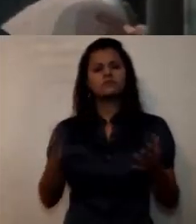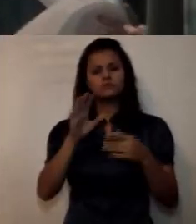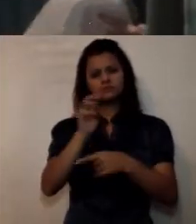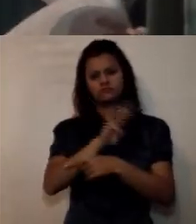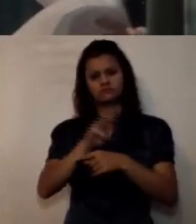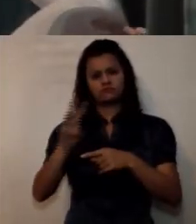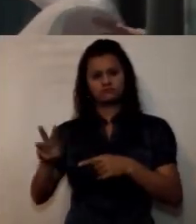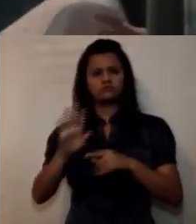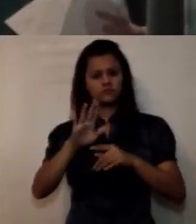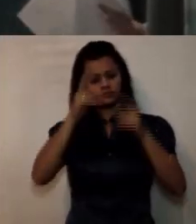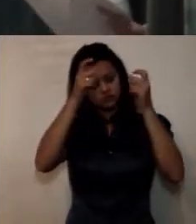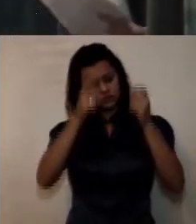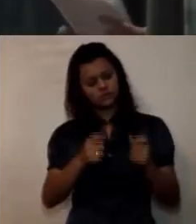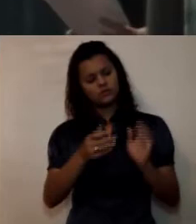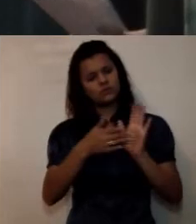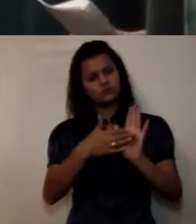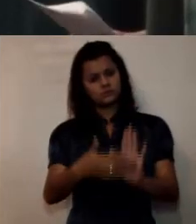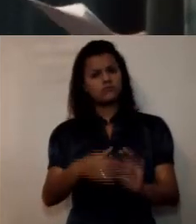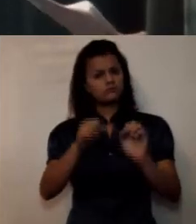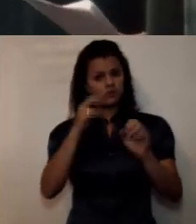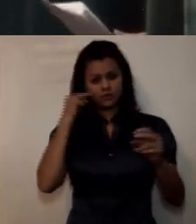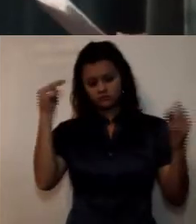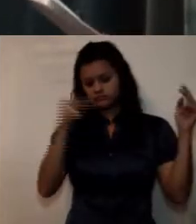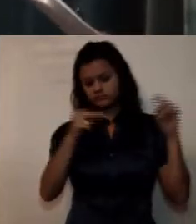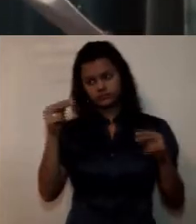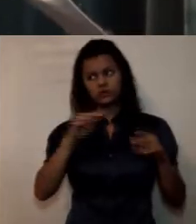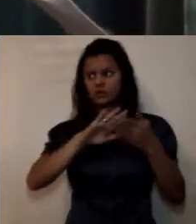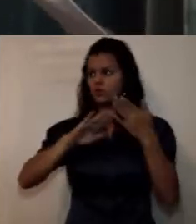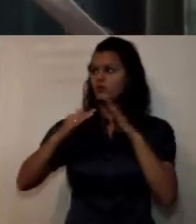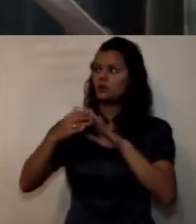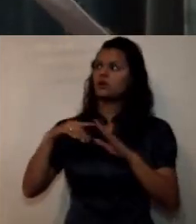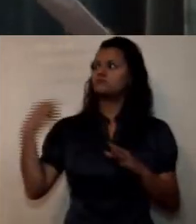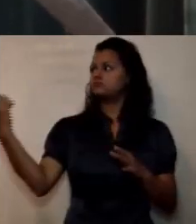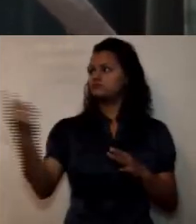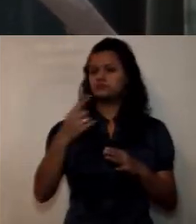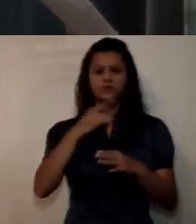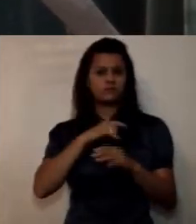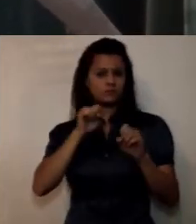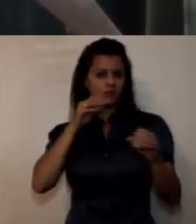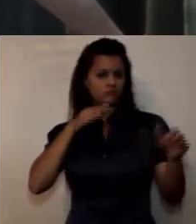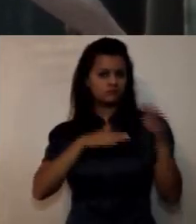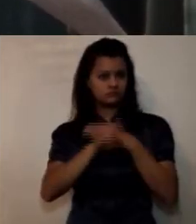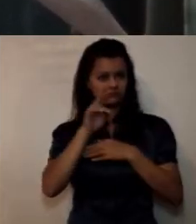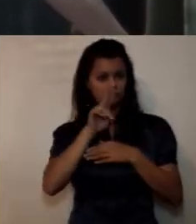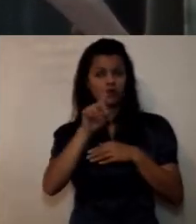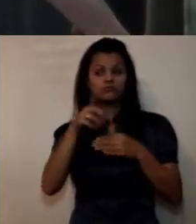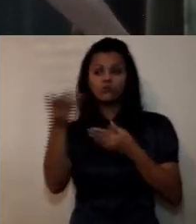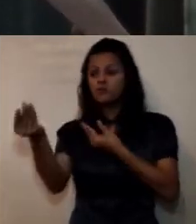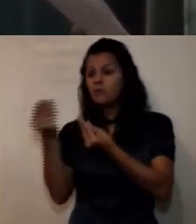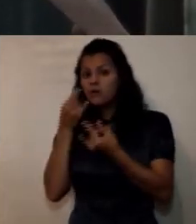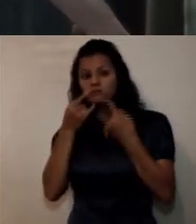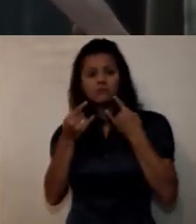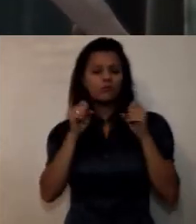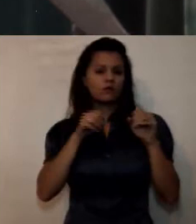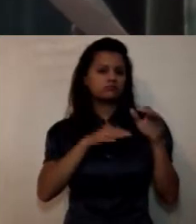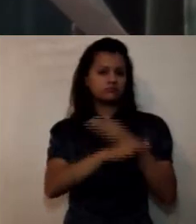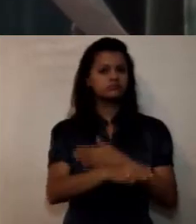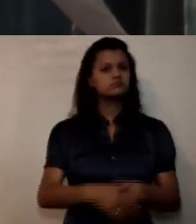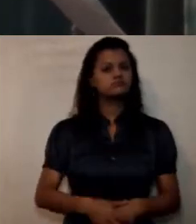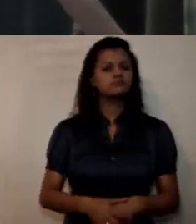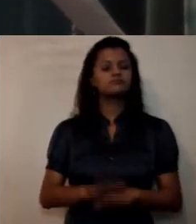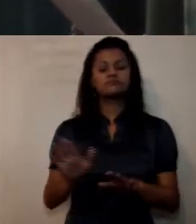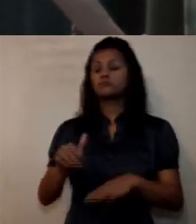cuentas disponible para consulta de toda la comunidad universitaria y sus grupos de interés señor rector